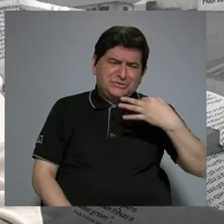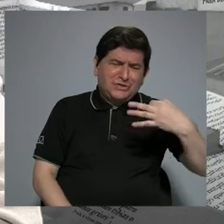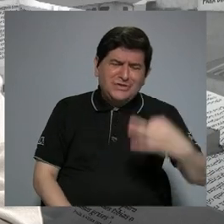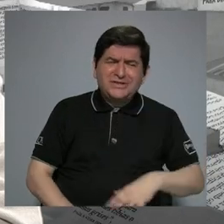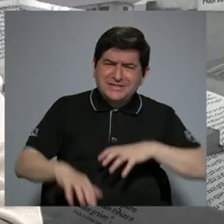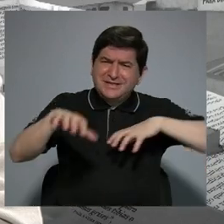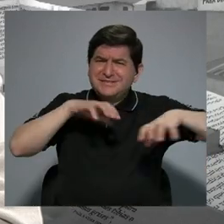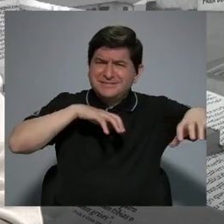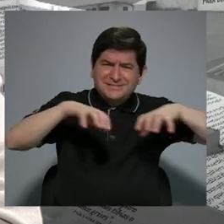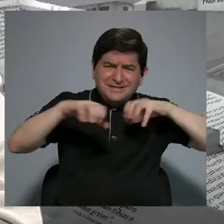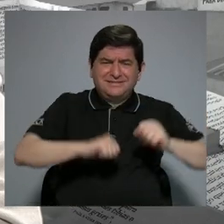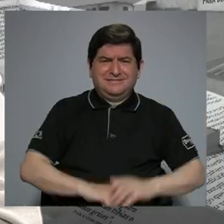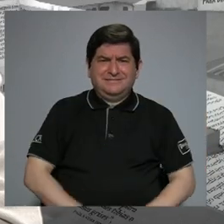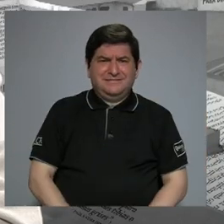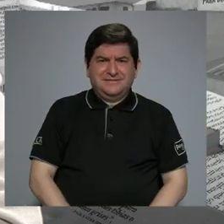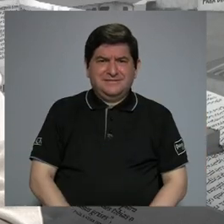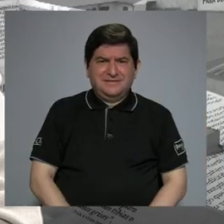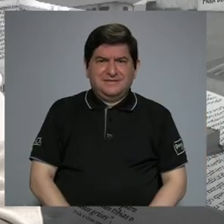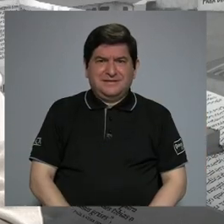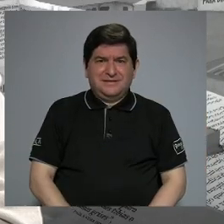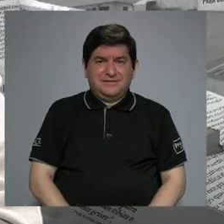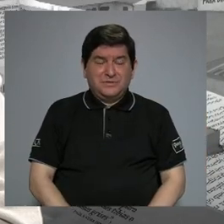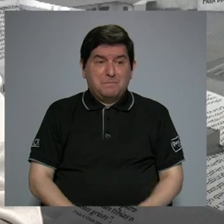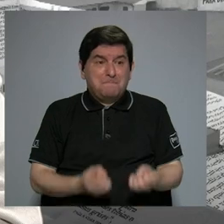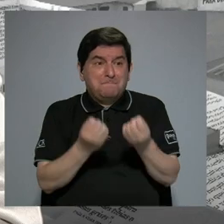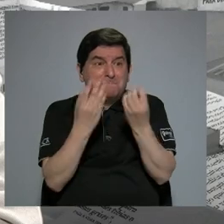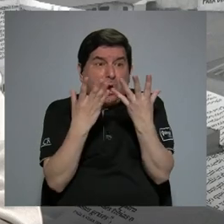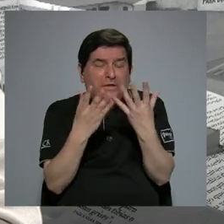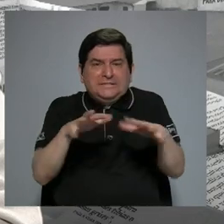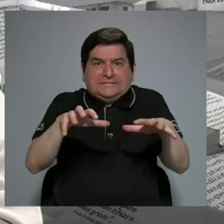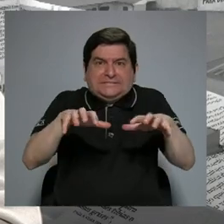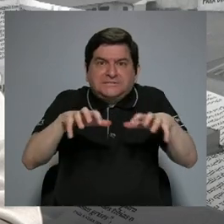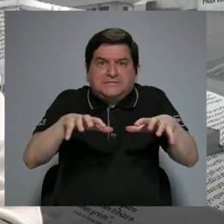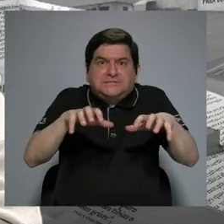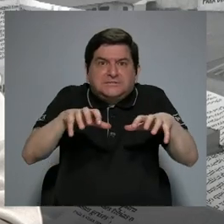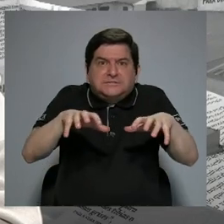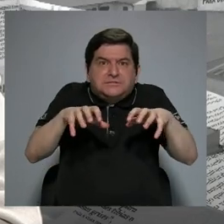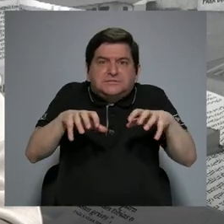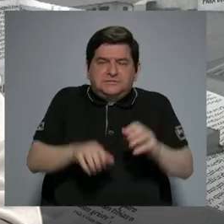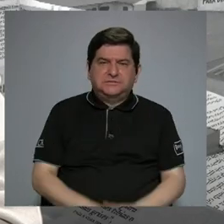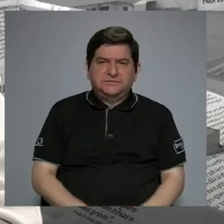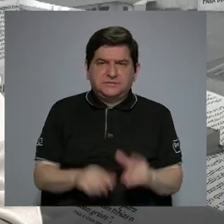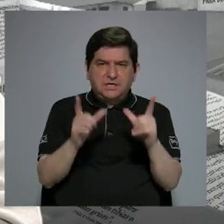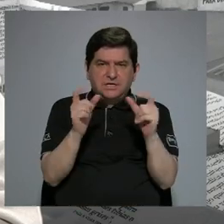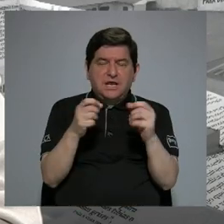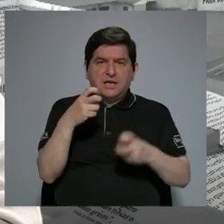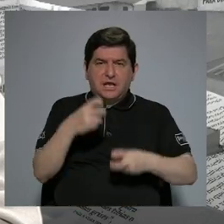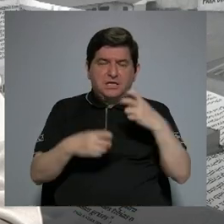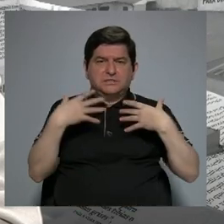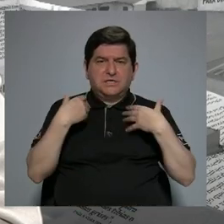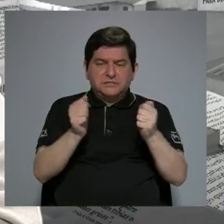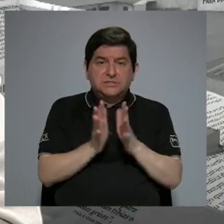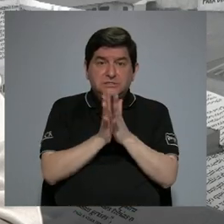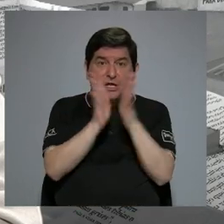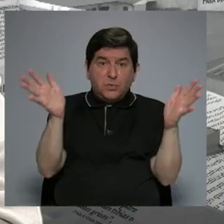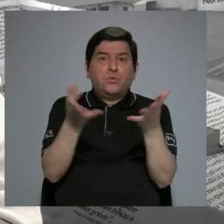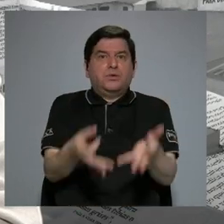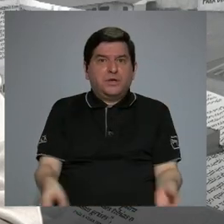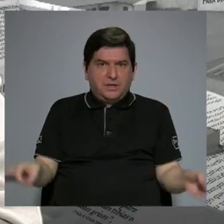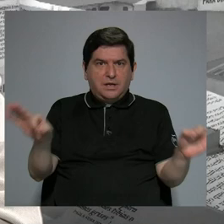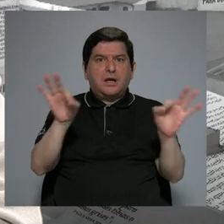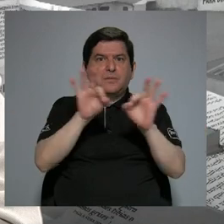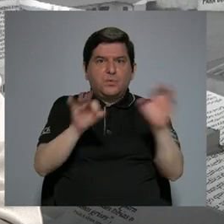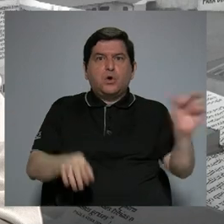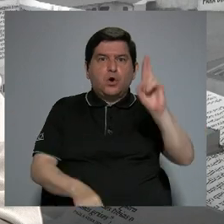cotidianidad está llena de estrés y que además el cáncer es un problema de salud pública muy importante.